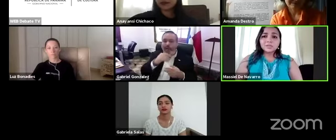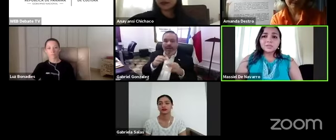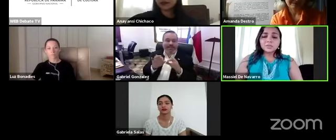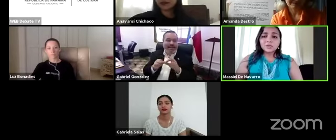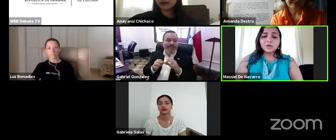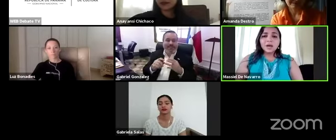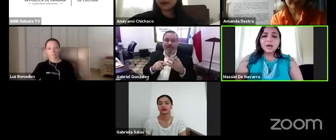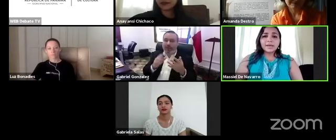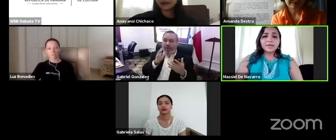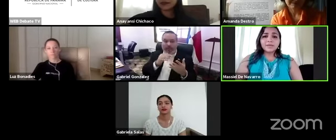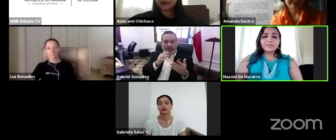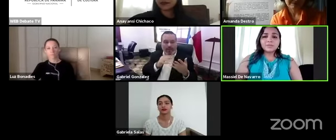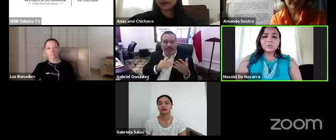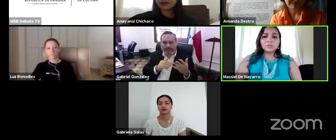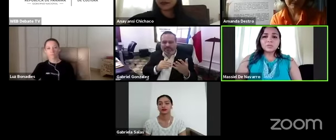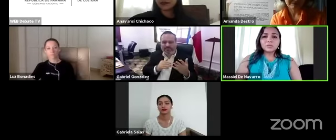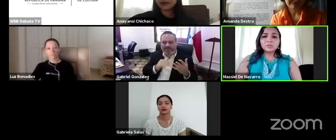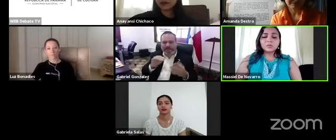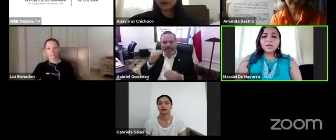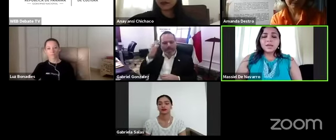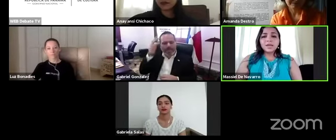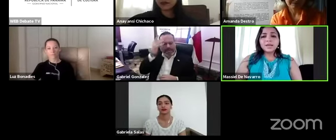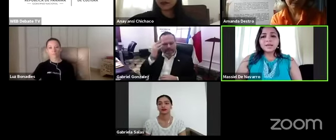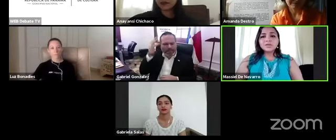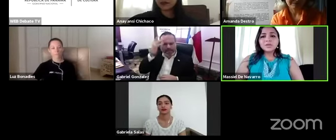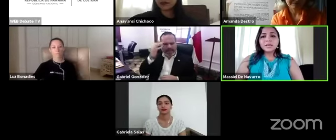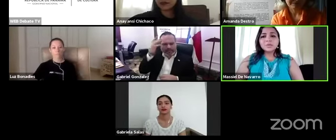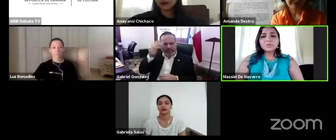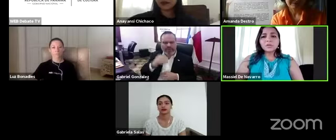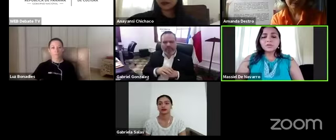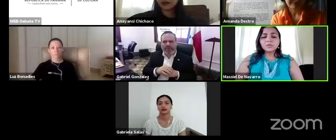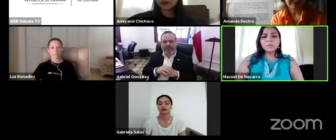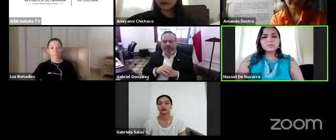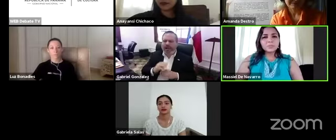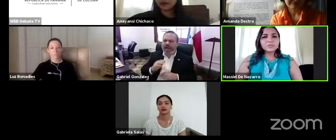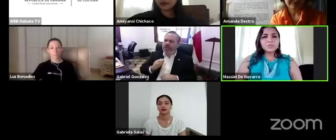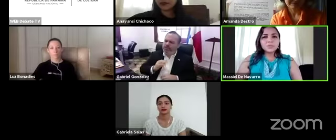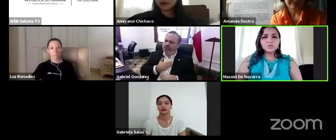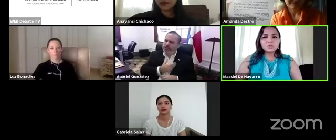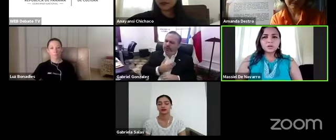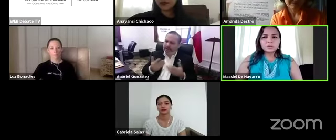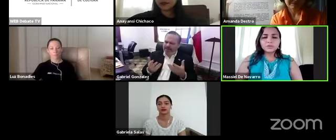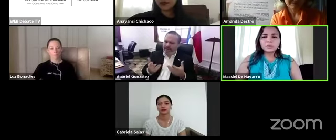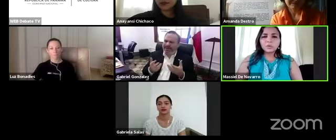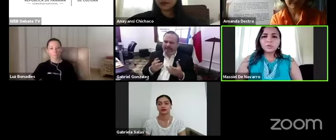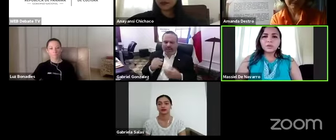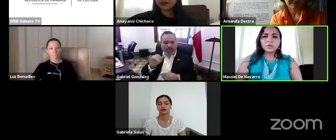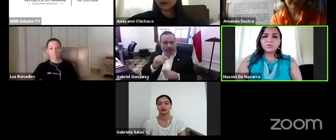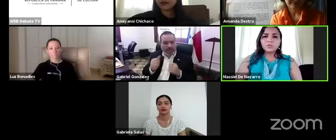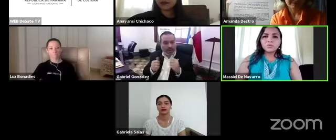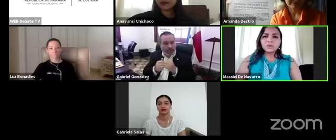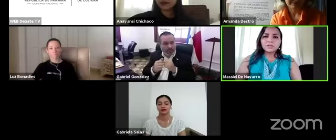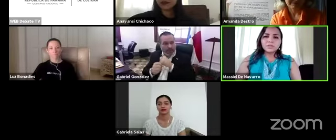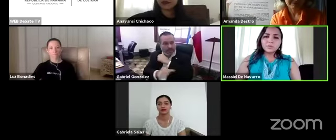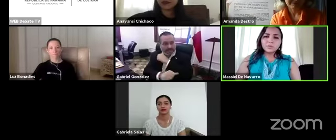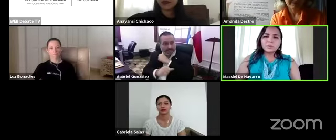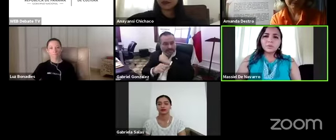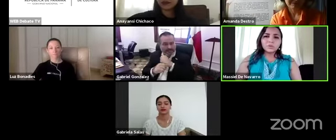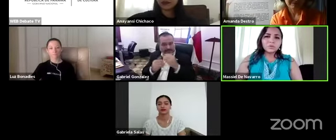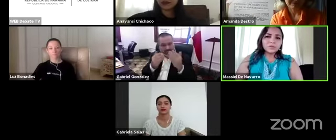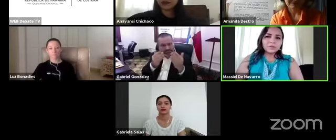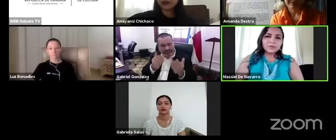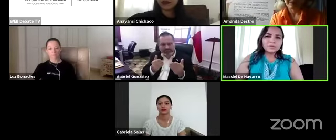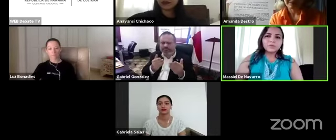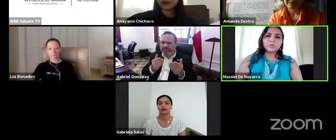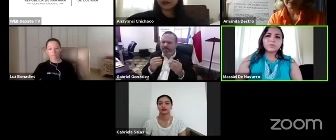acceso a esta información en el caso de las personas con discapacidad pues sí hay muchos retos sabemos de que un museo accesible por